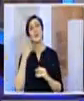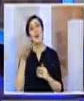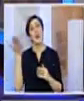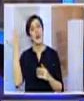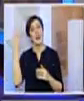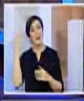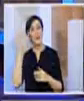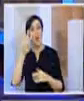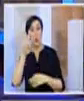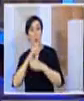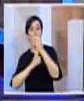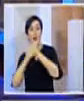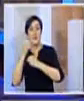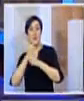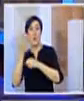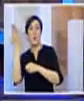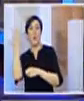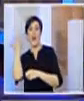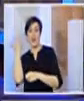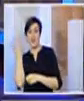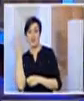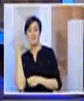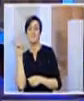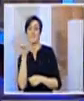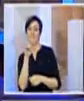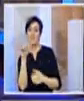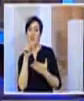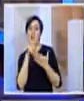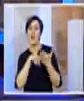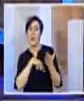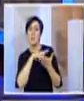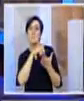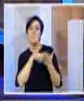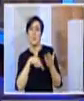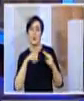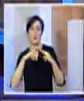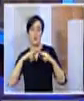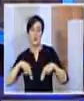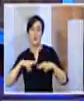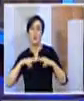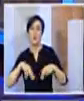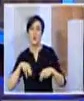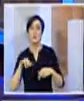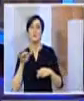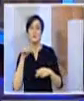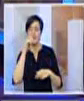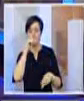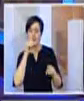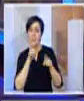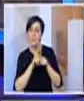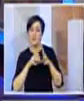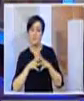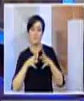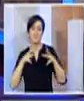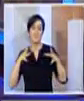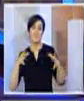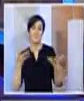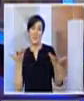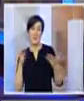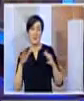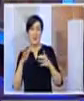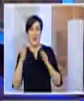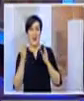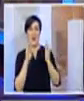pasadas el voto nulo también tuvo un porcentaje considerable veremos entonces si se compara o se supera esos